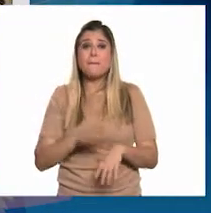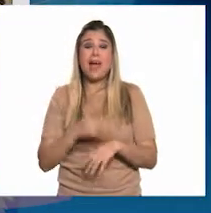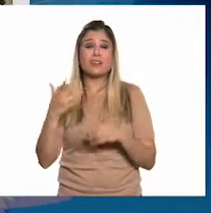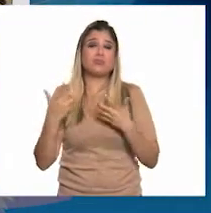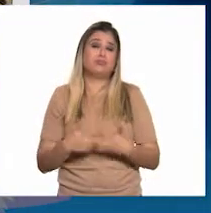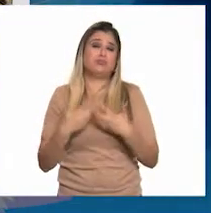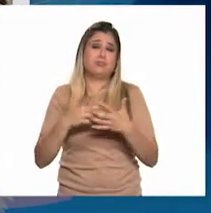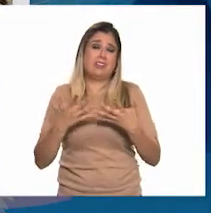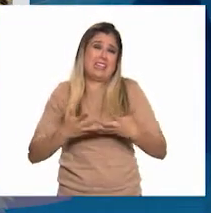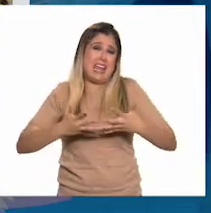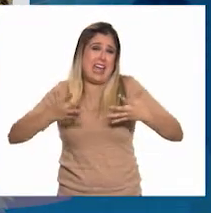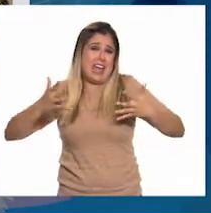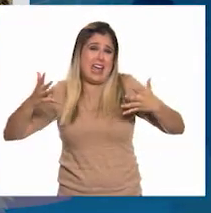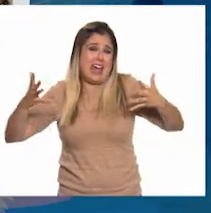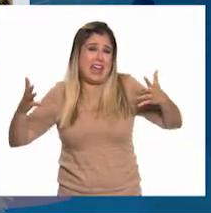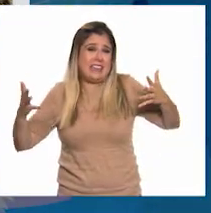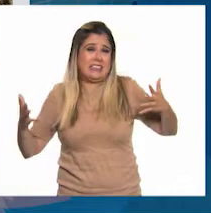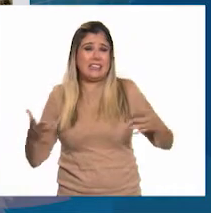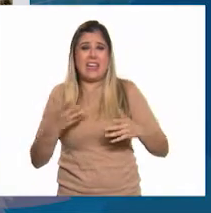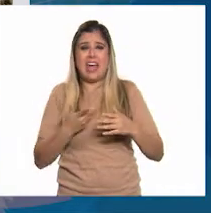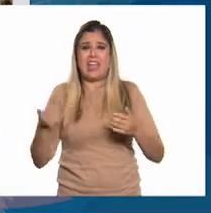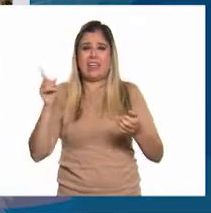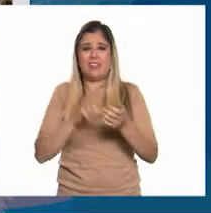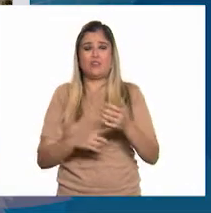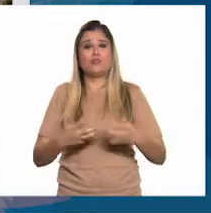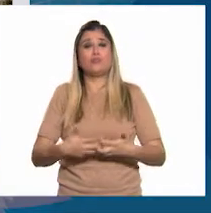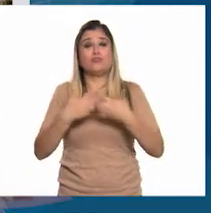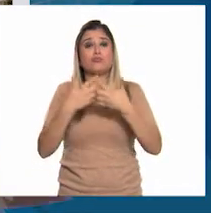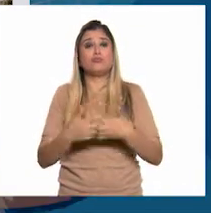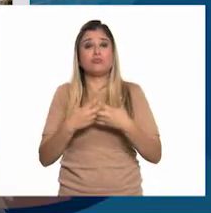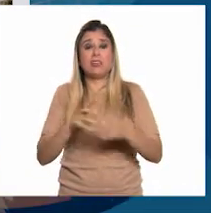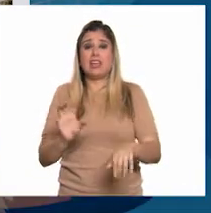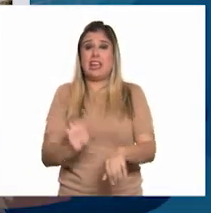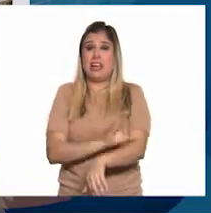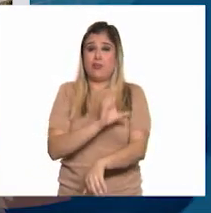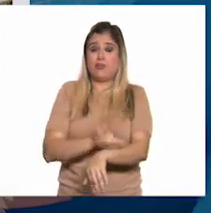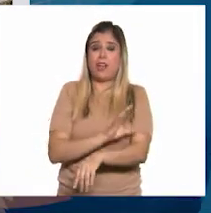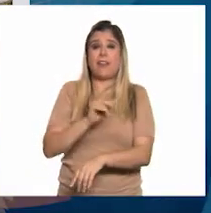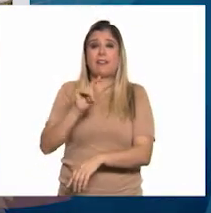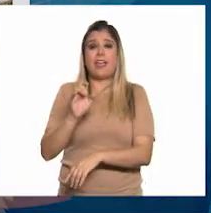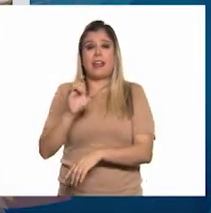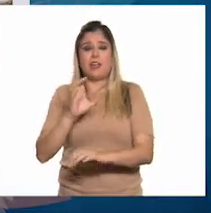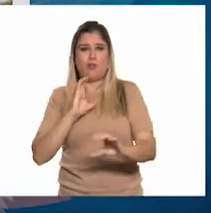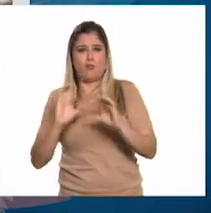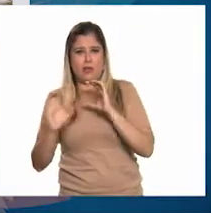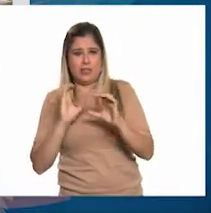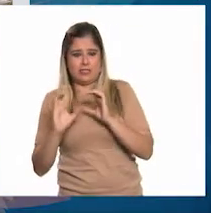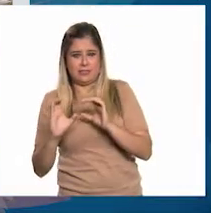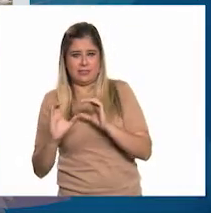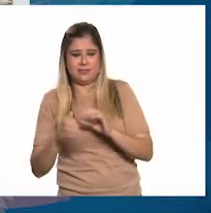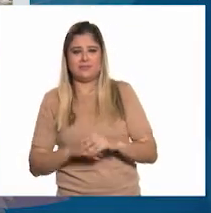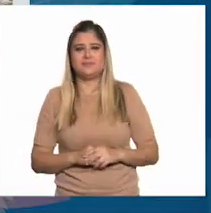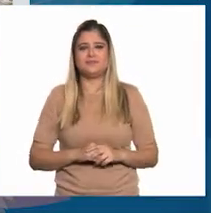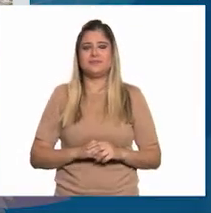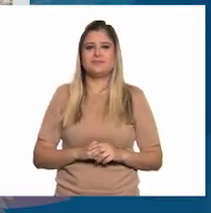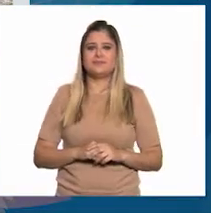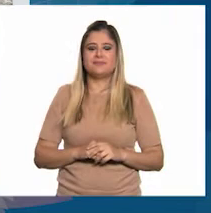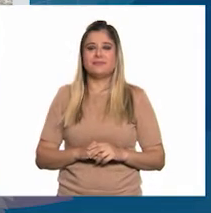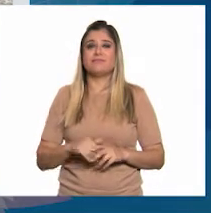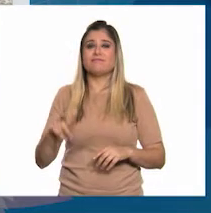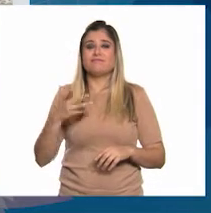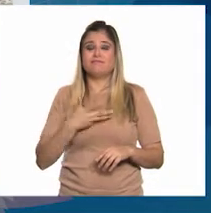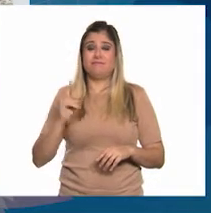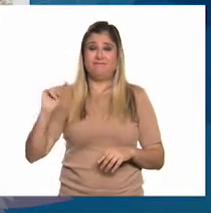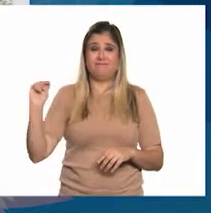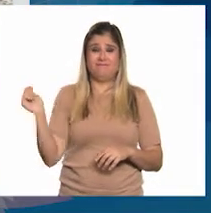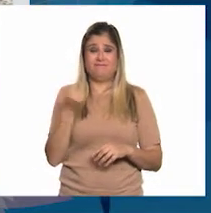industriales que concentran un gran número de industrias electrónicas y de telecomunicación, con empleo de alta